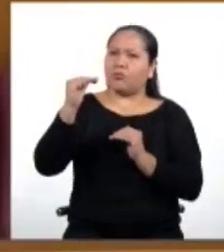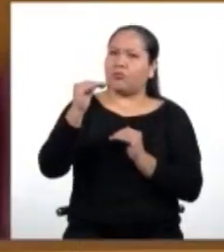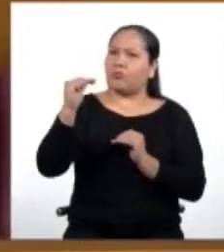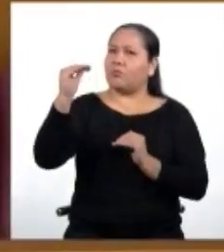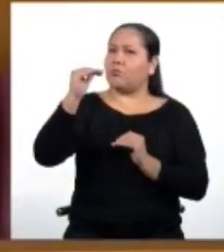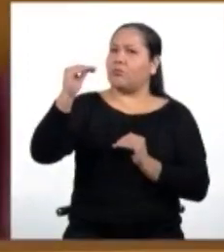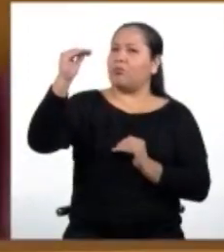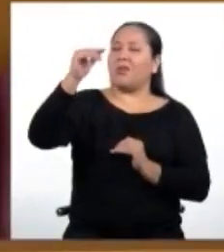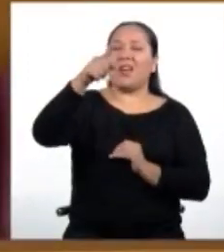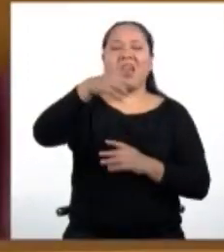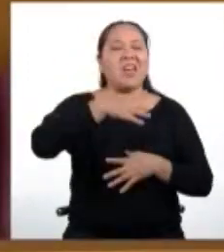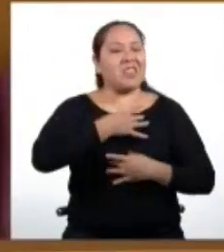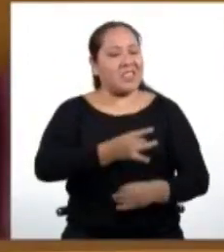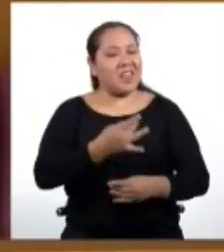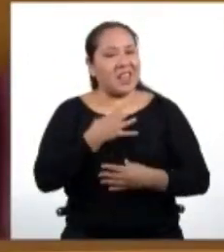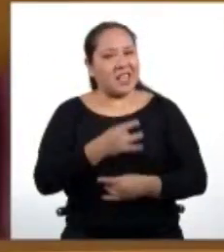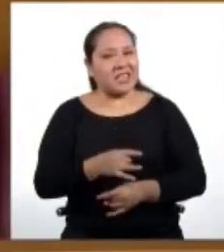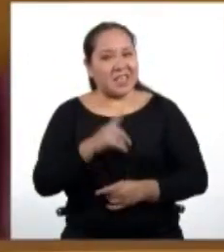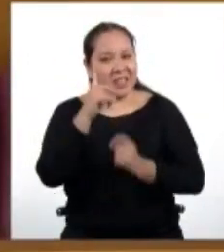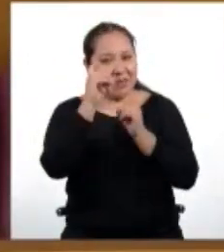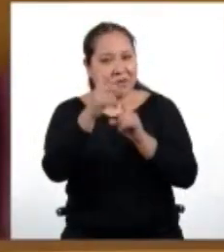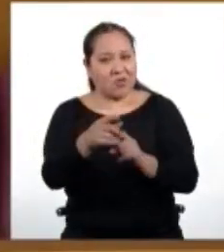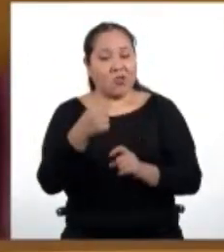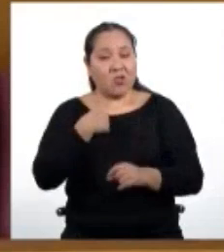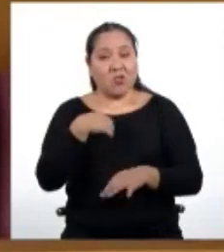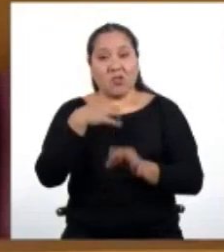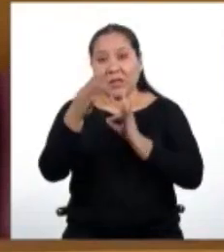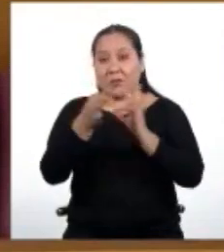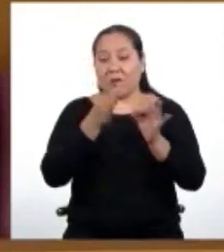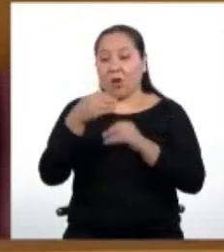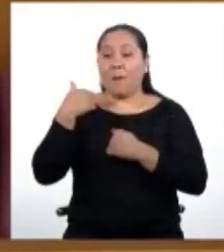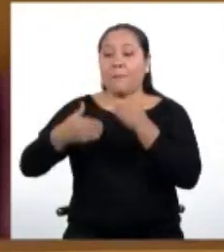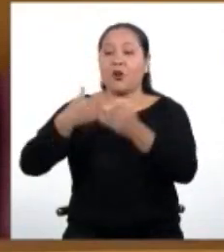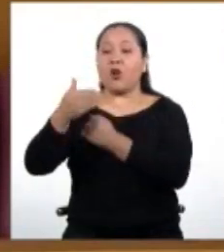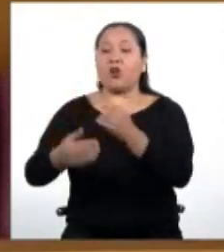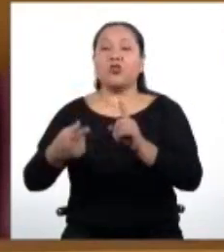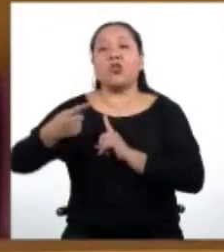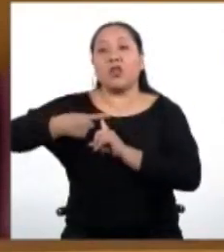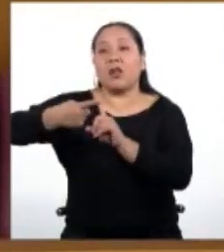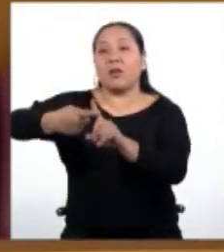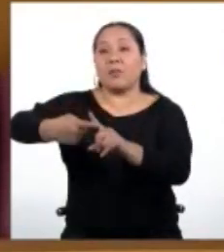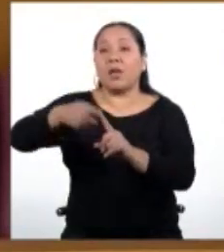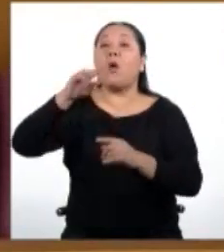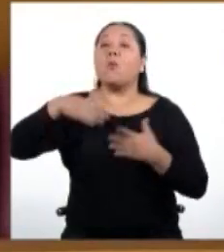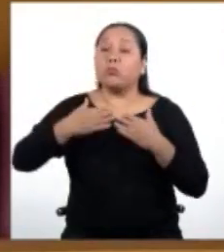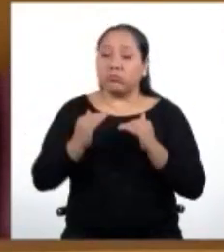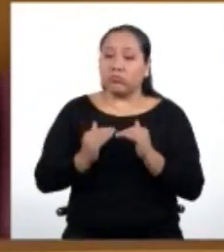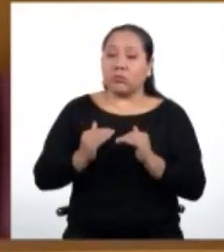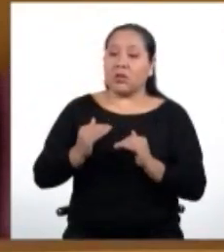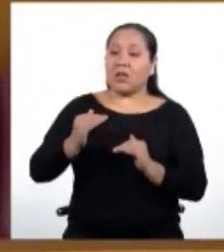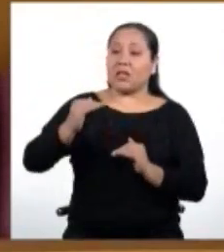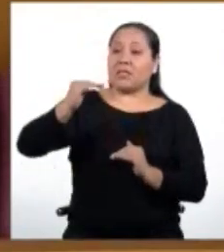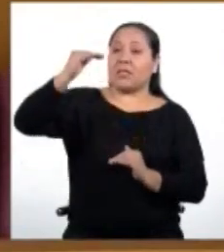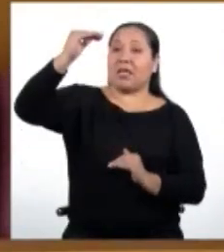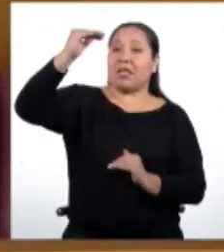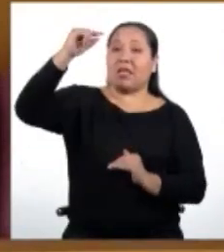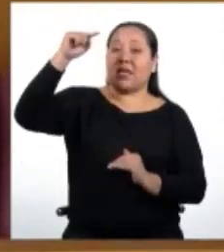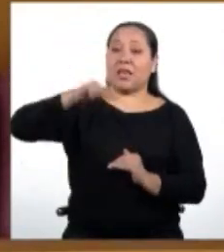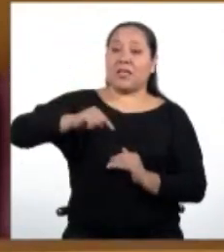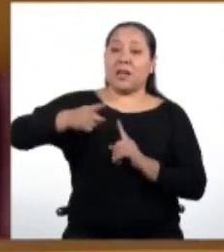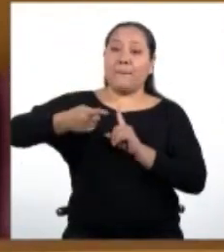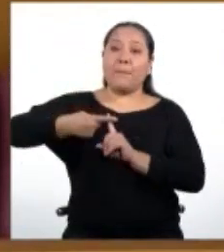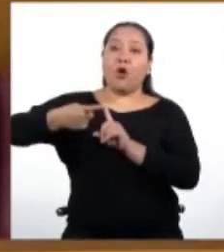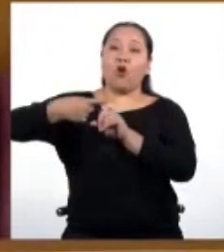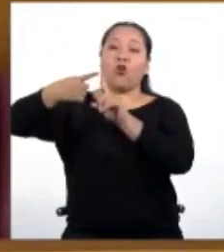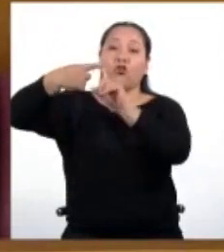interesante pregunta, Benny! Te explico. Una progresión aritmética puede ser creciente cuando la diferencia o razón es